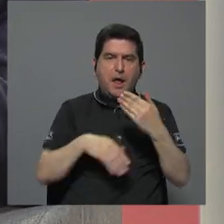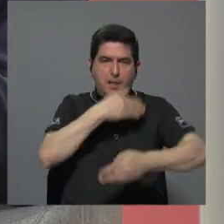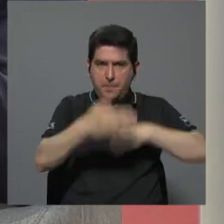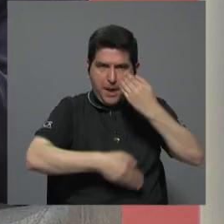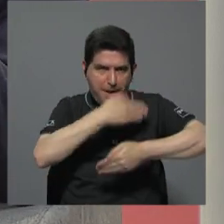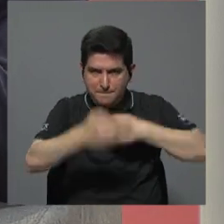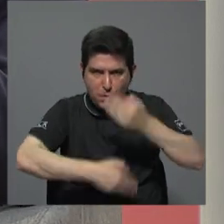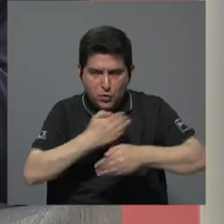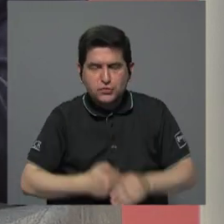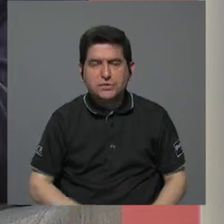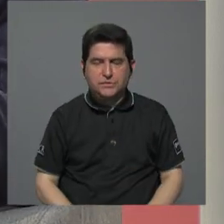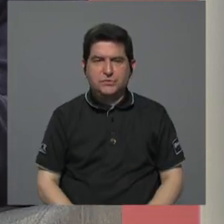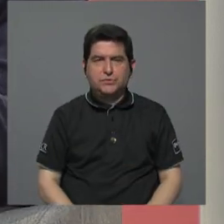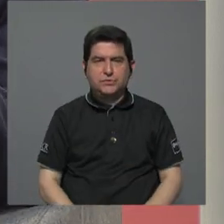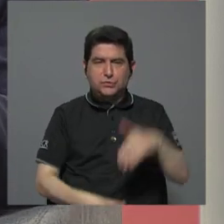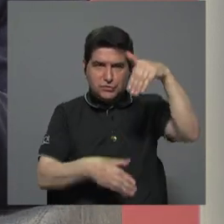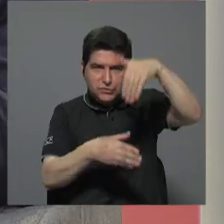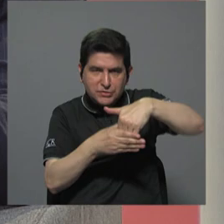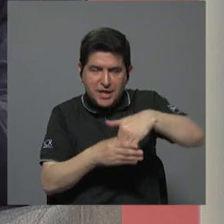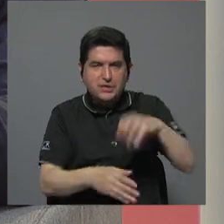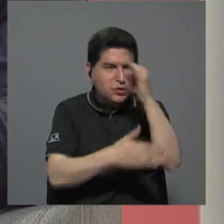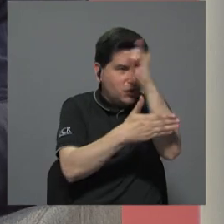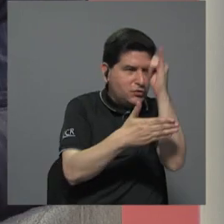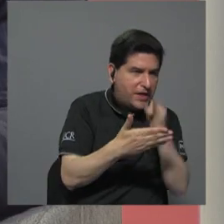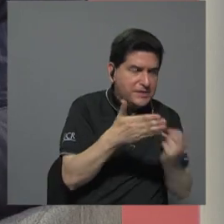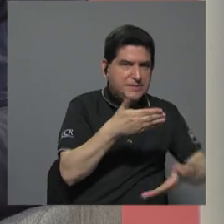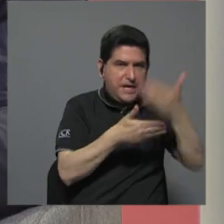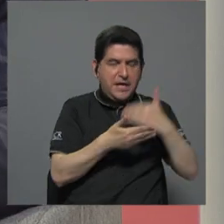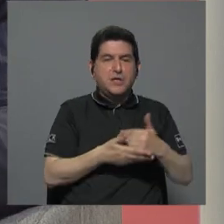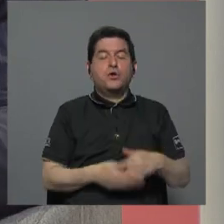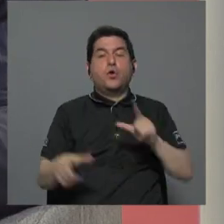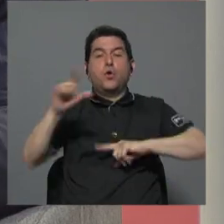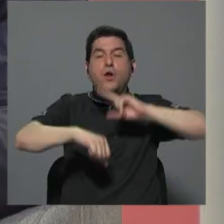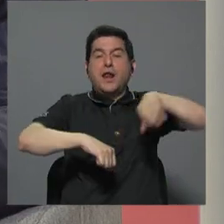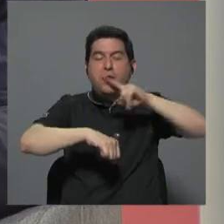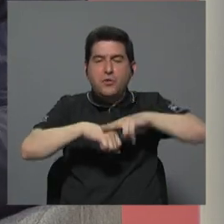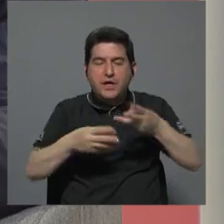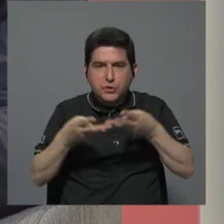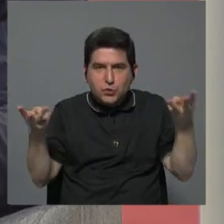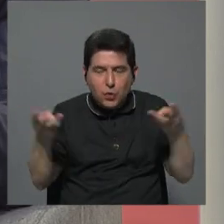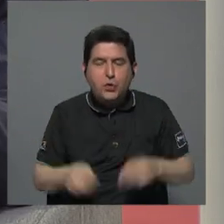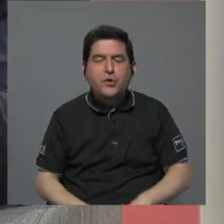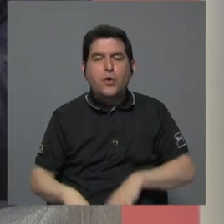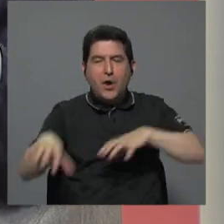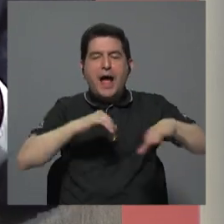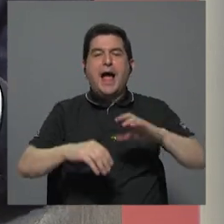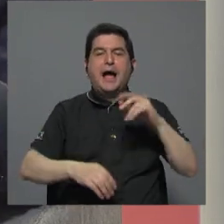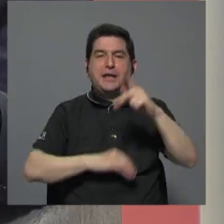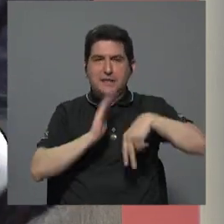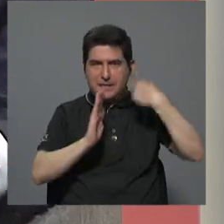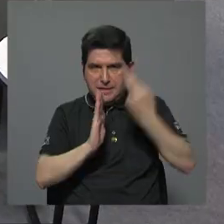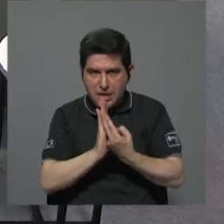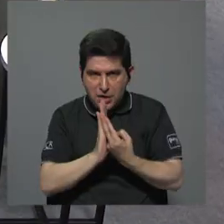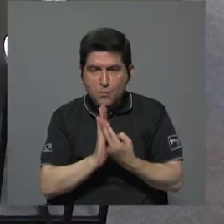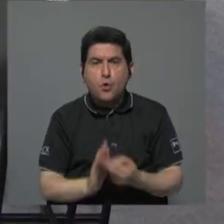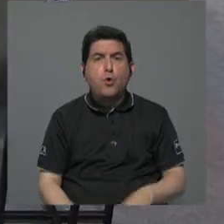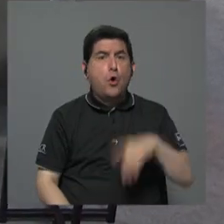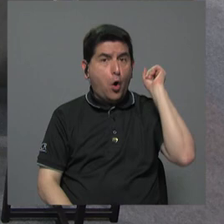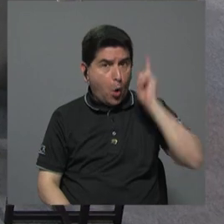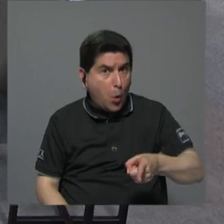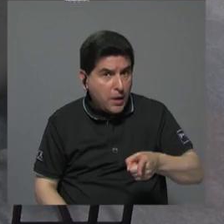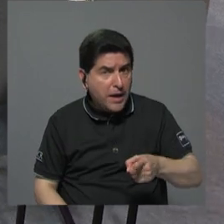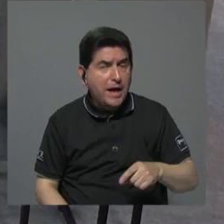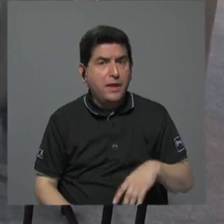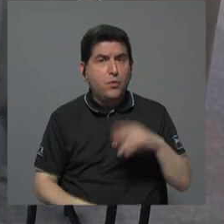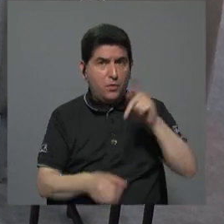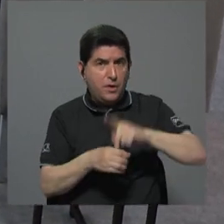procesos de gestión de prediseños etcétera la NAME debería tener un papel mucho más activo y yo creo que parte importante vinculante se refiere